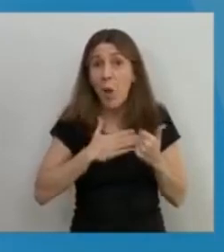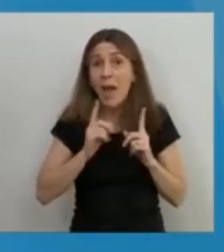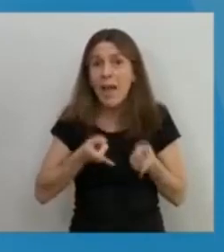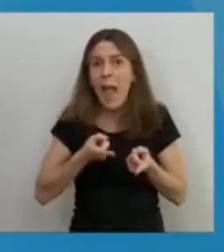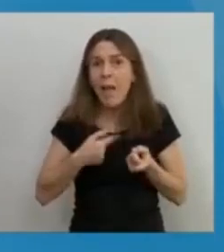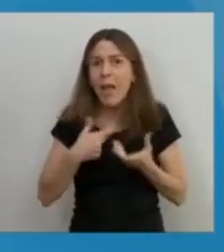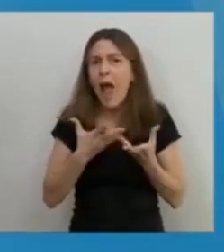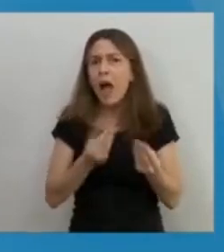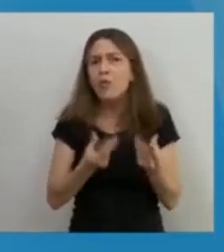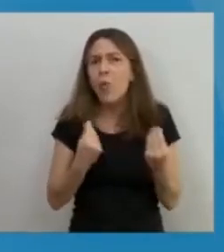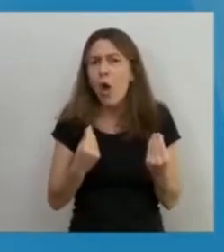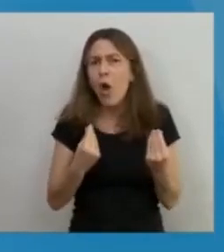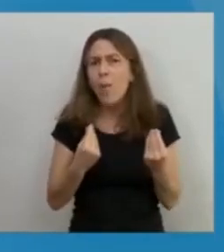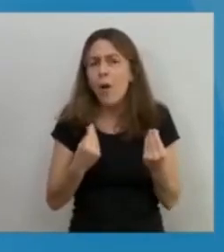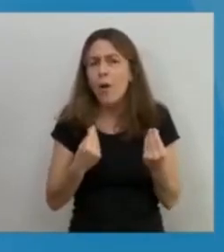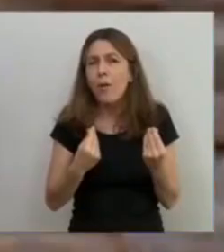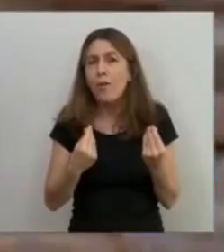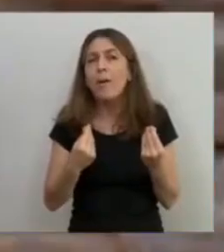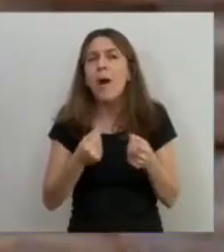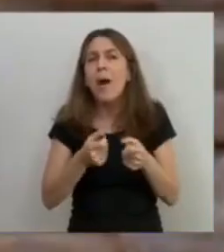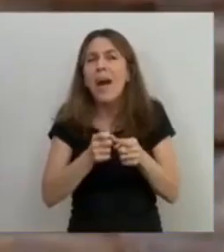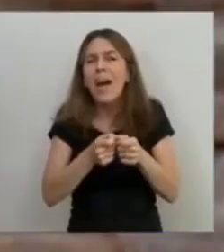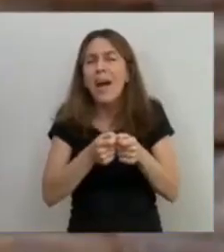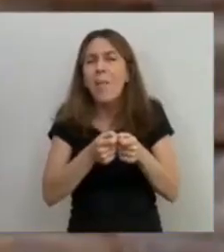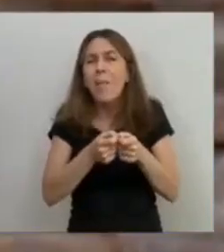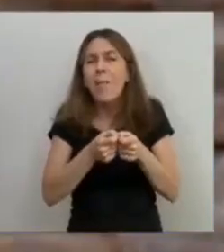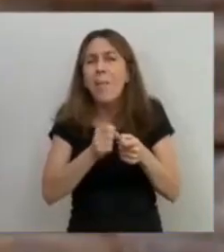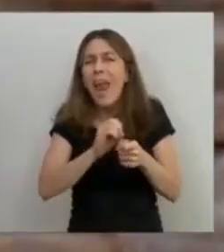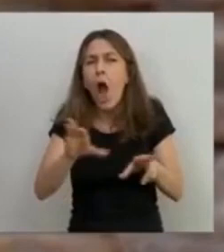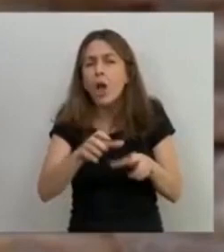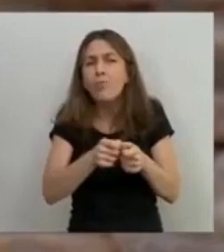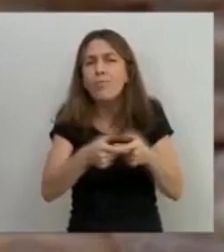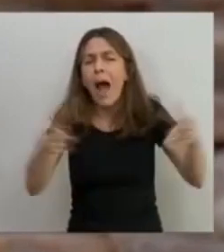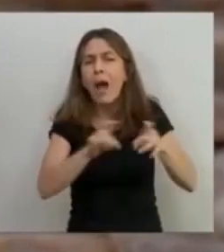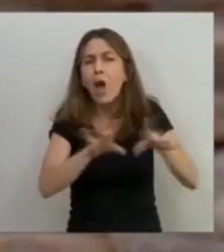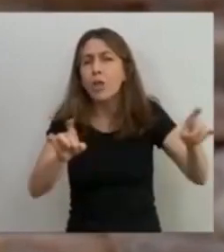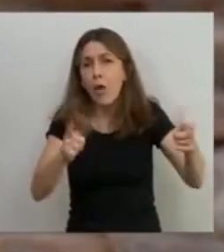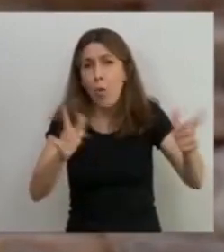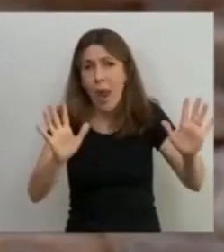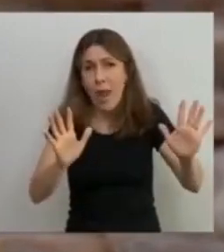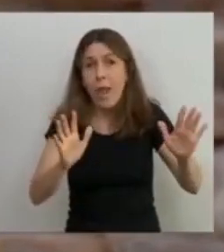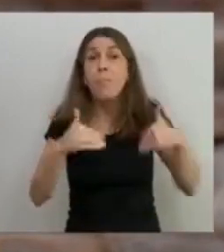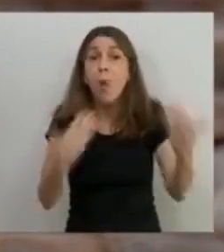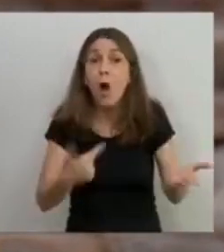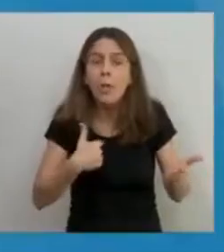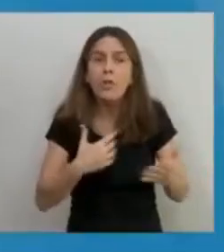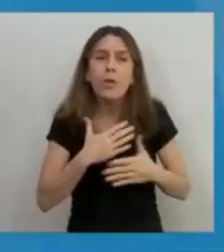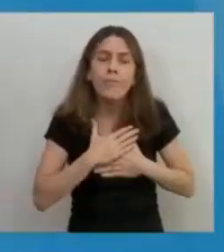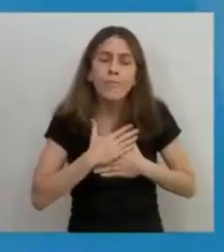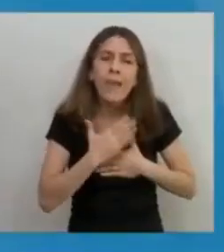contagio no se profundice. Yo quiero darle las gracias sinceramente también